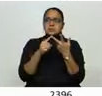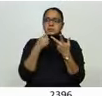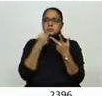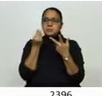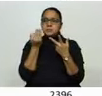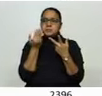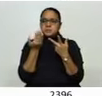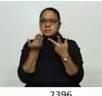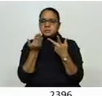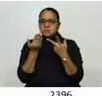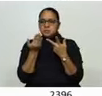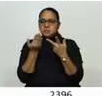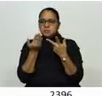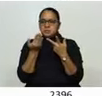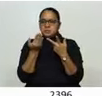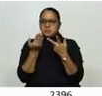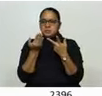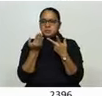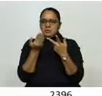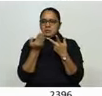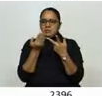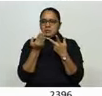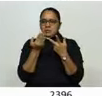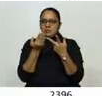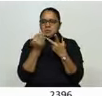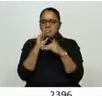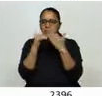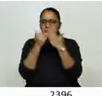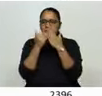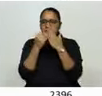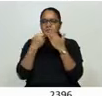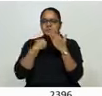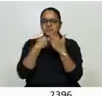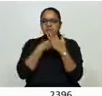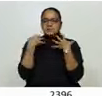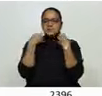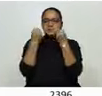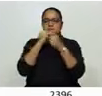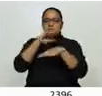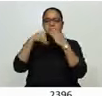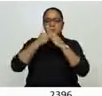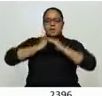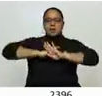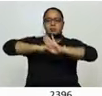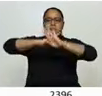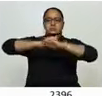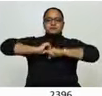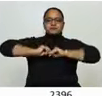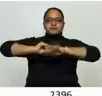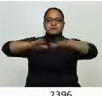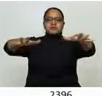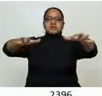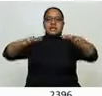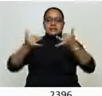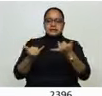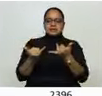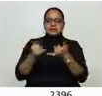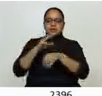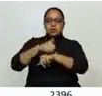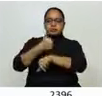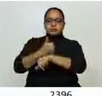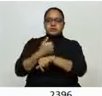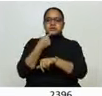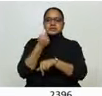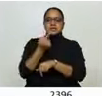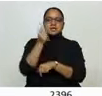que ir en salud, todo es dinámico. Hace un mes había una definición de caso, nosotros tenemos que ir